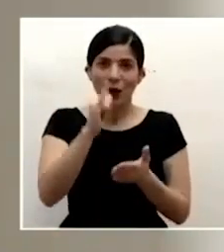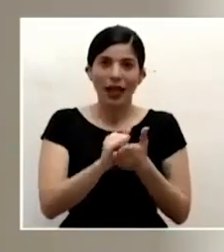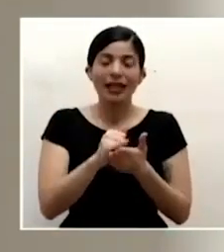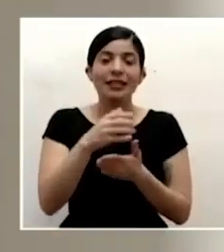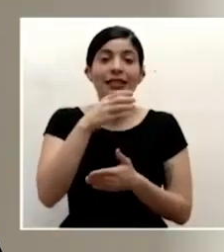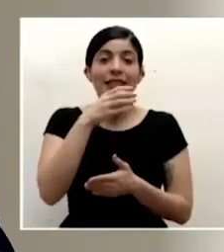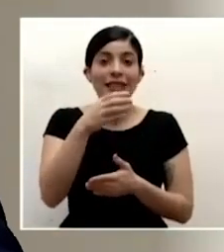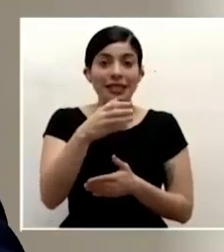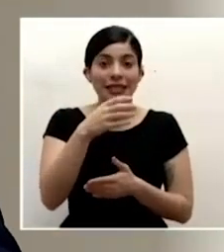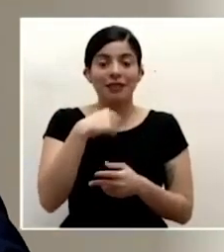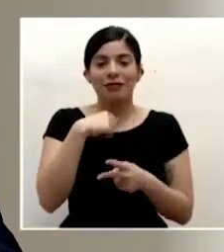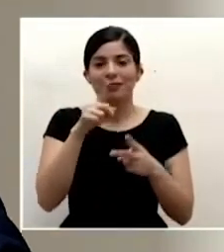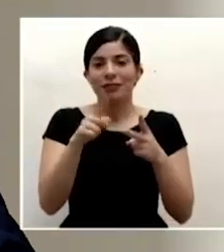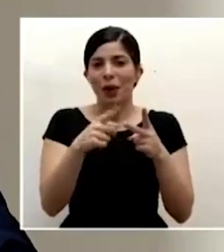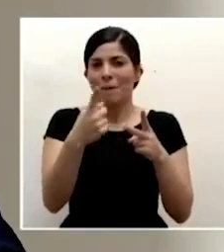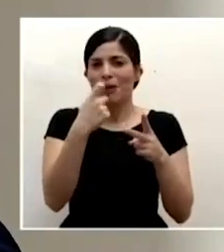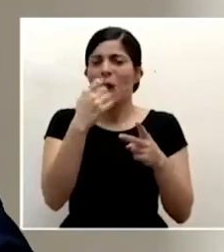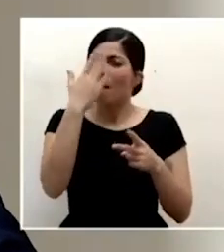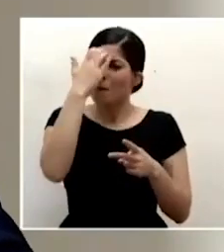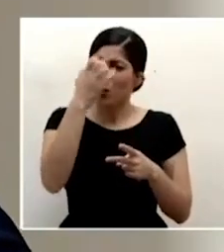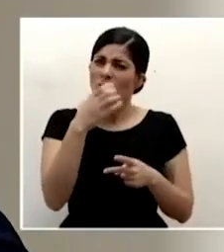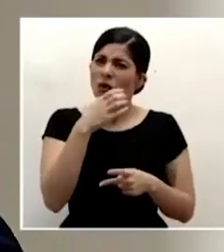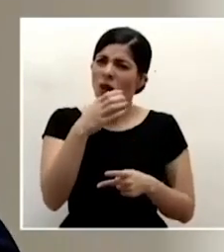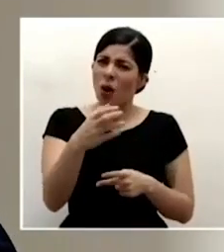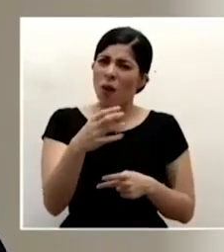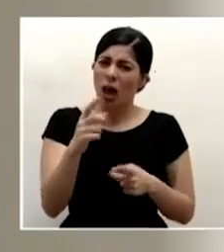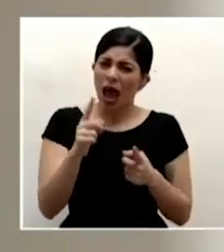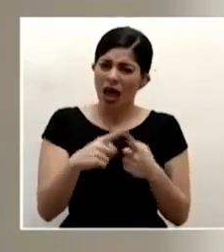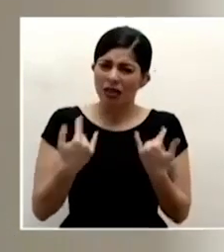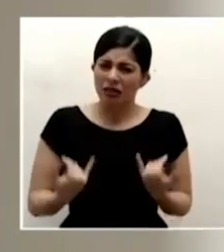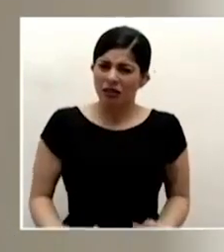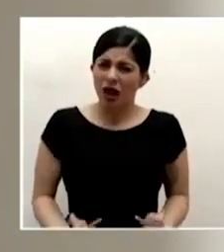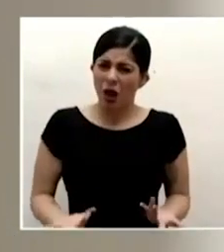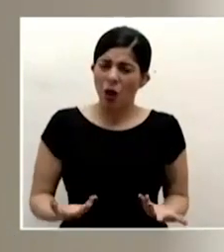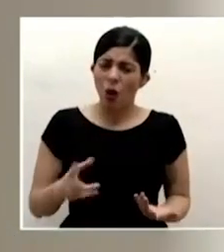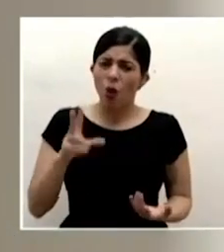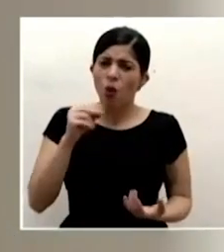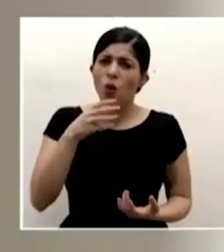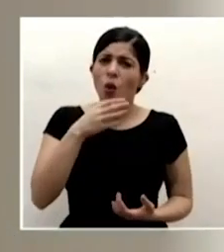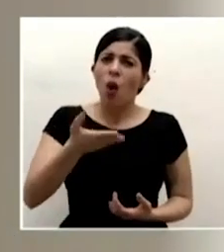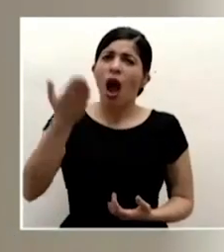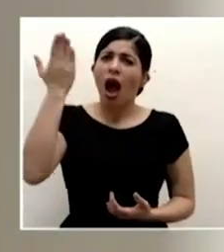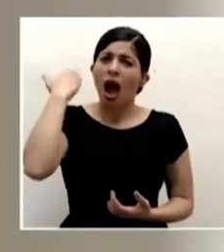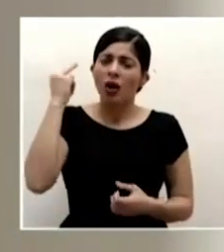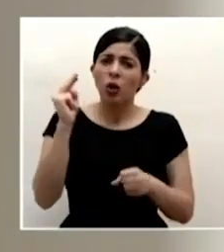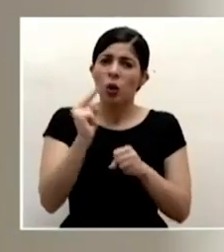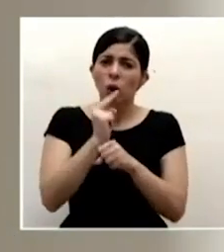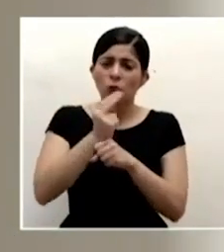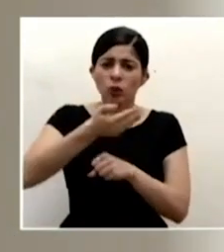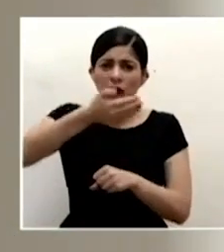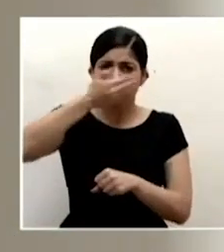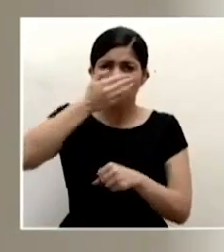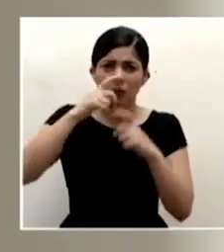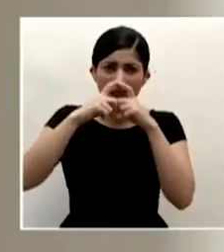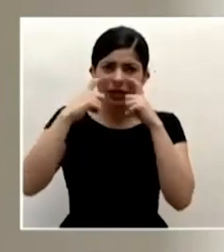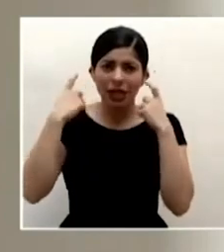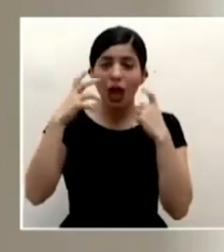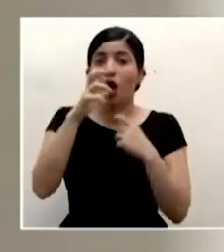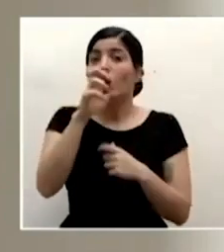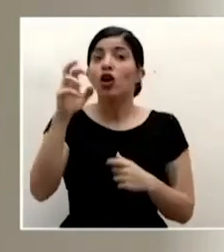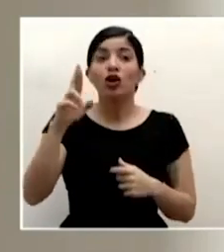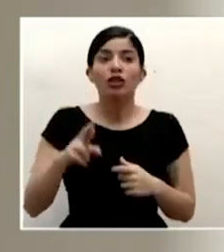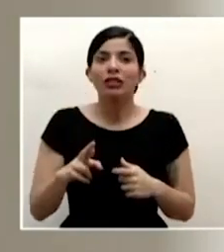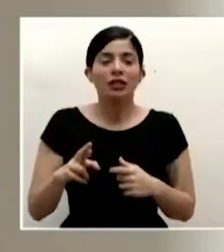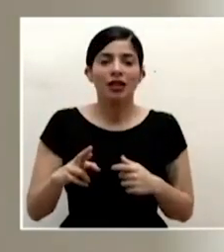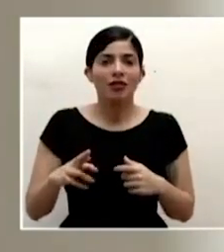porque es que estamos recomendando hasta ese momento y no antes el uso de cubrebocas en costa rica no se ha instaurado la